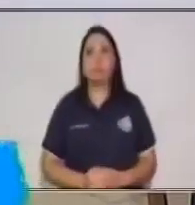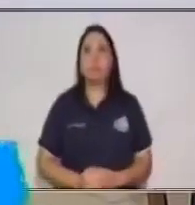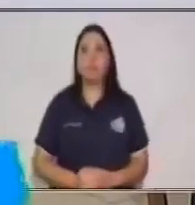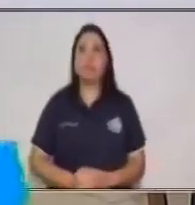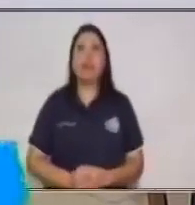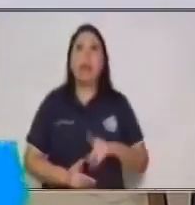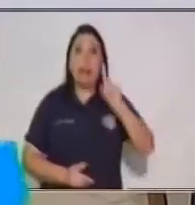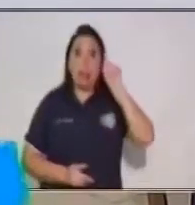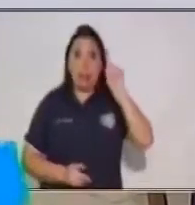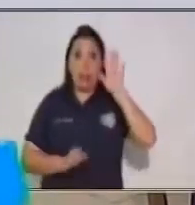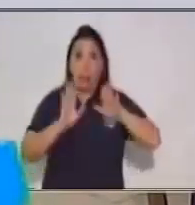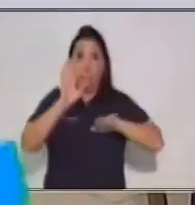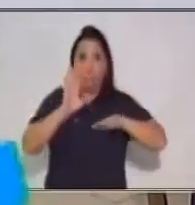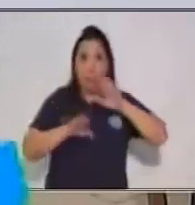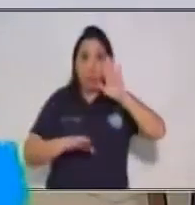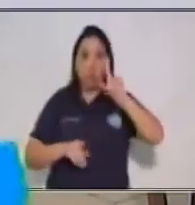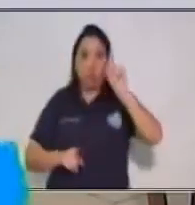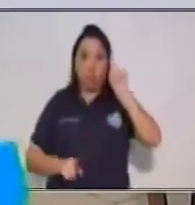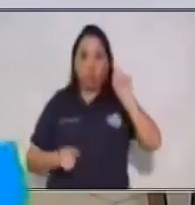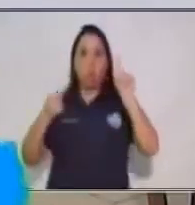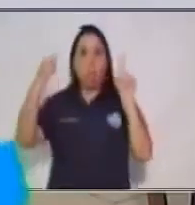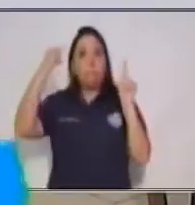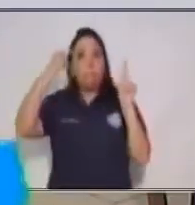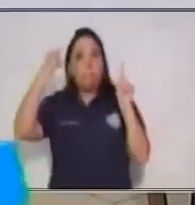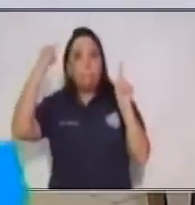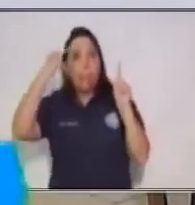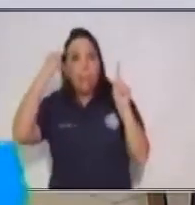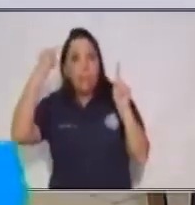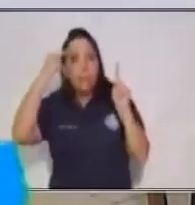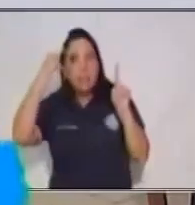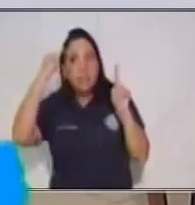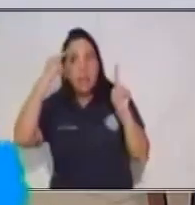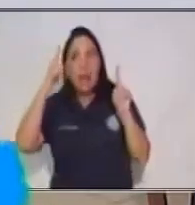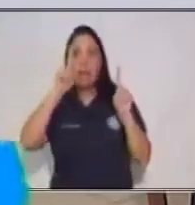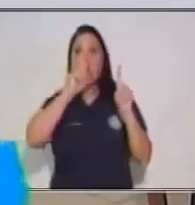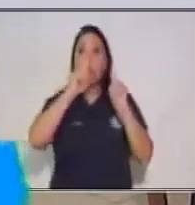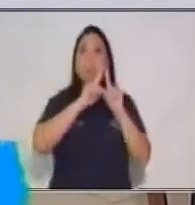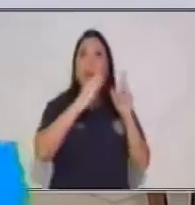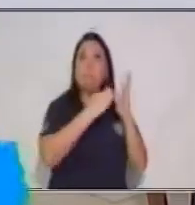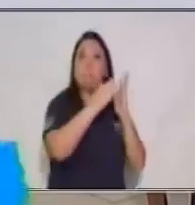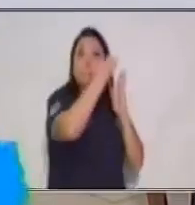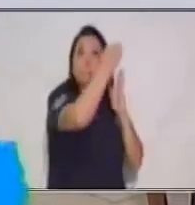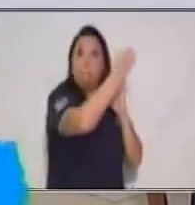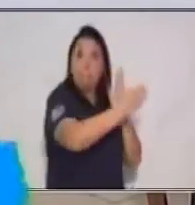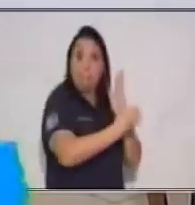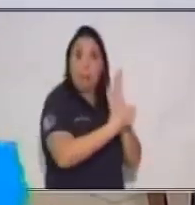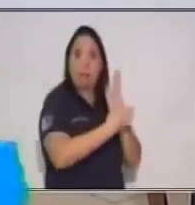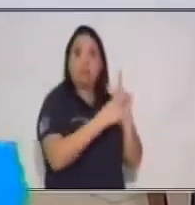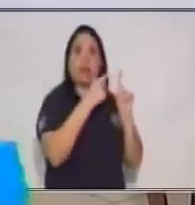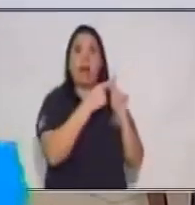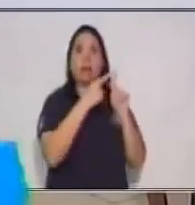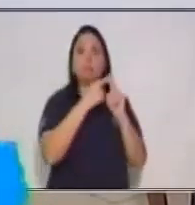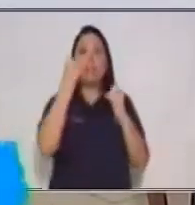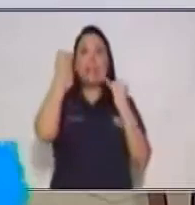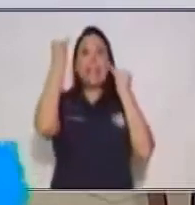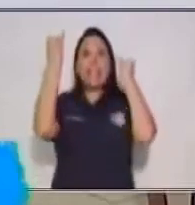El paso uno es pensar. Es decir, planificar. Tenemos que generar ideas.